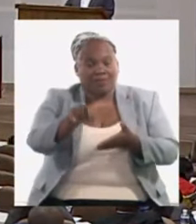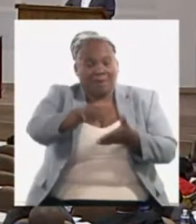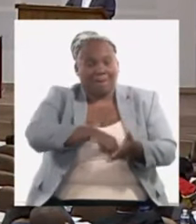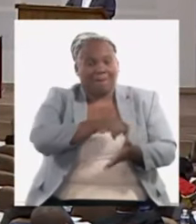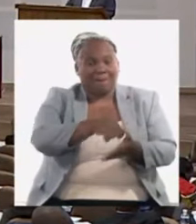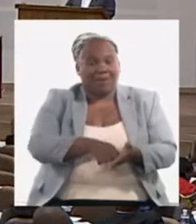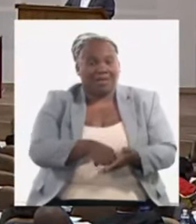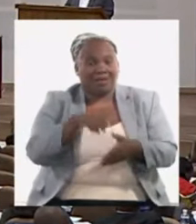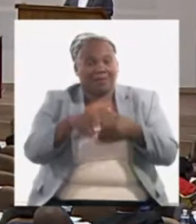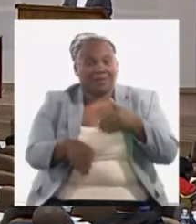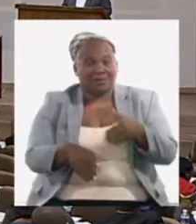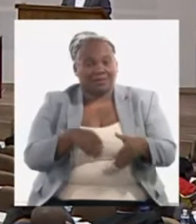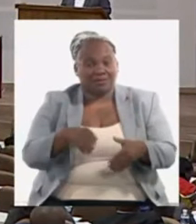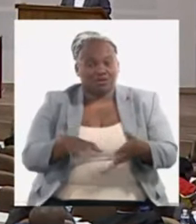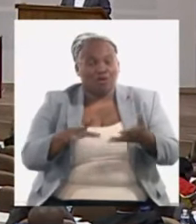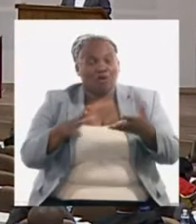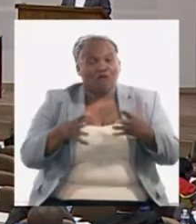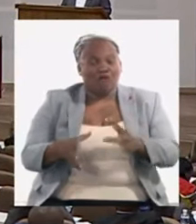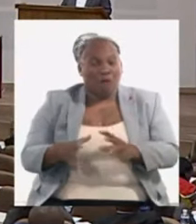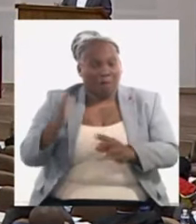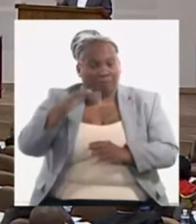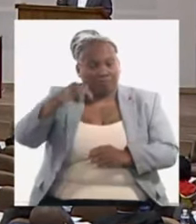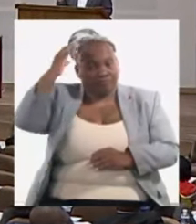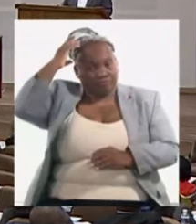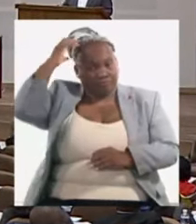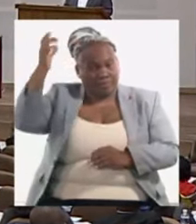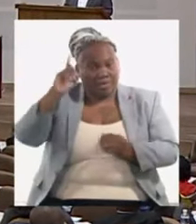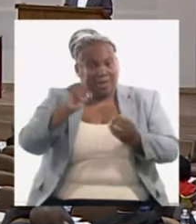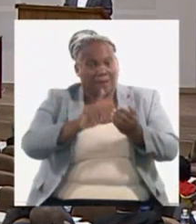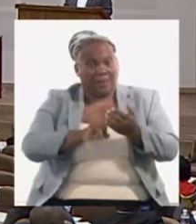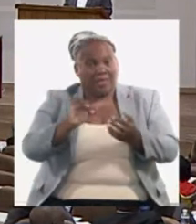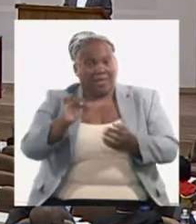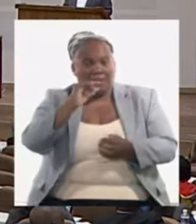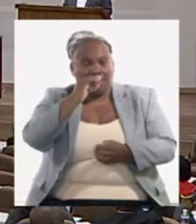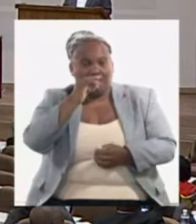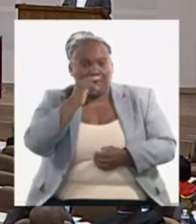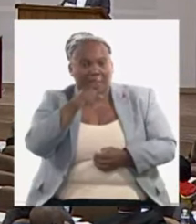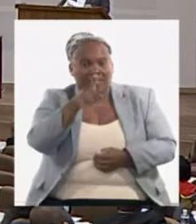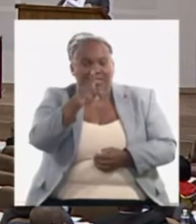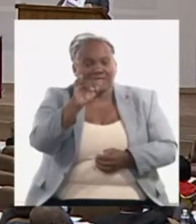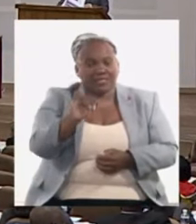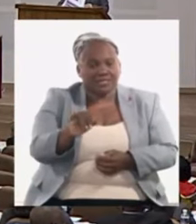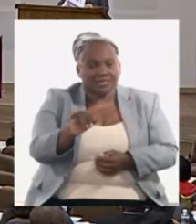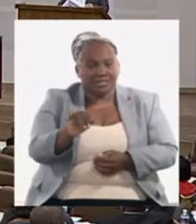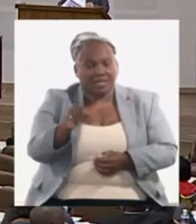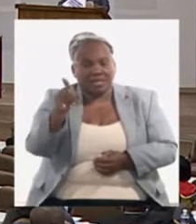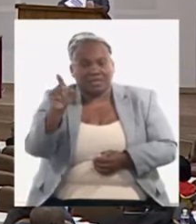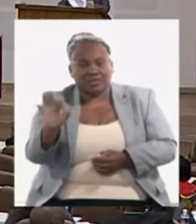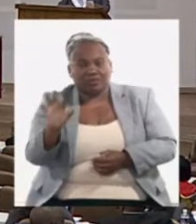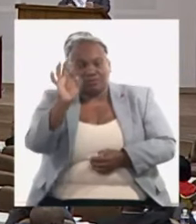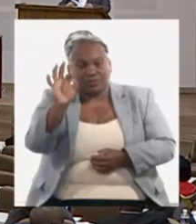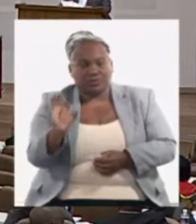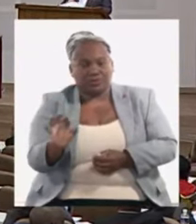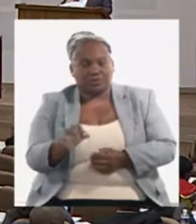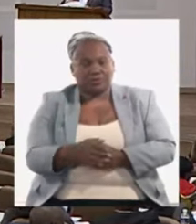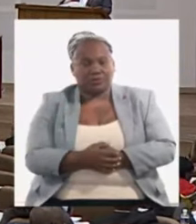participación de las formas de gestión no estatales en el Producto Interno Bruto está entre un 16 y un 18%